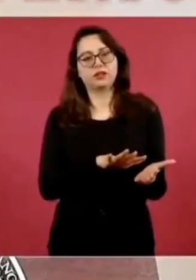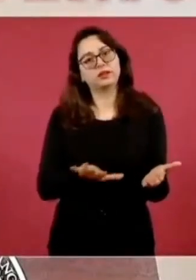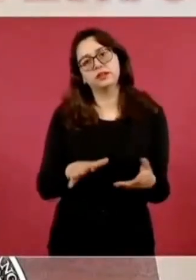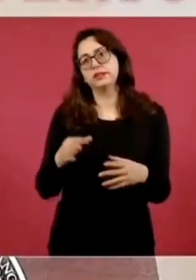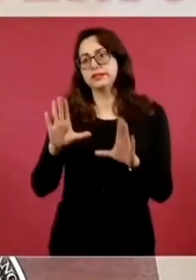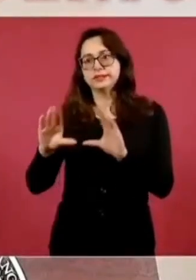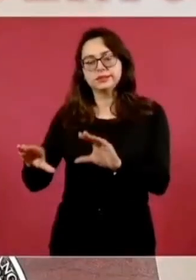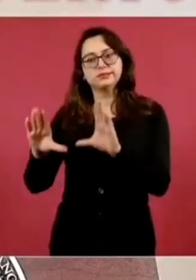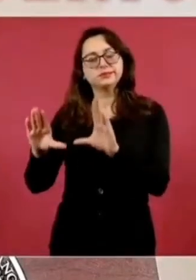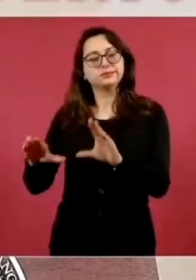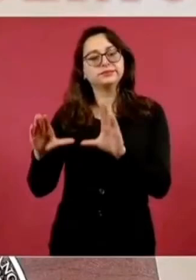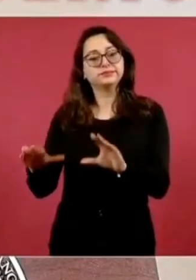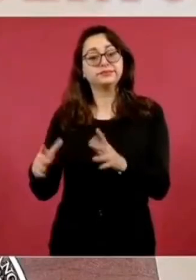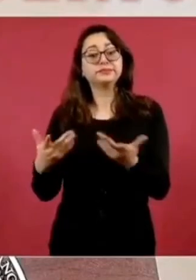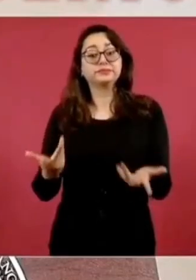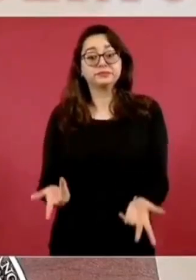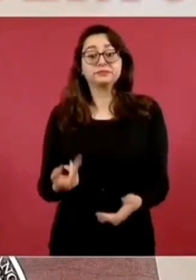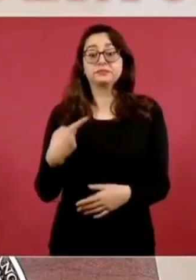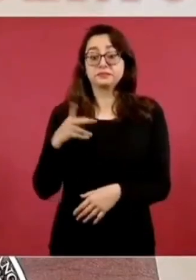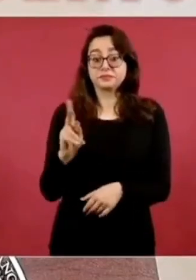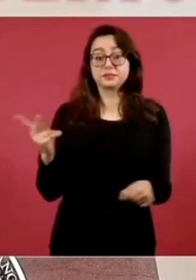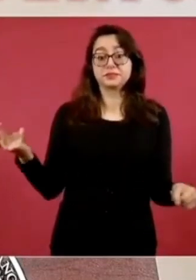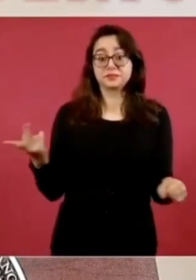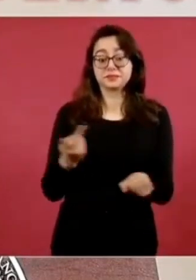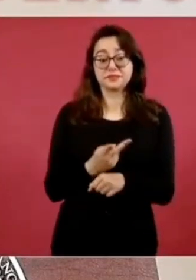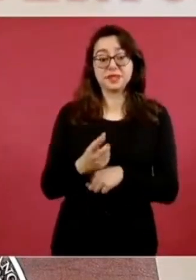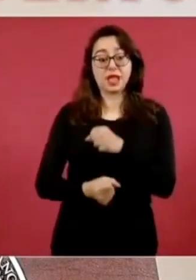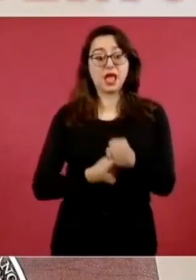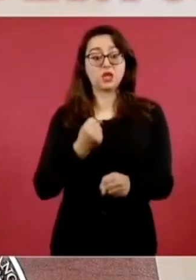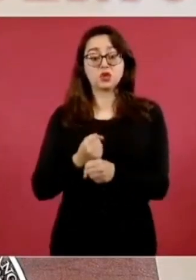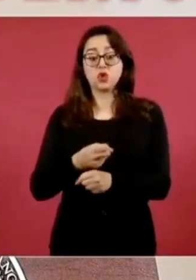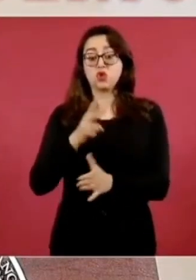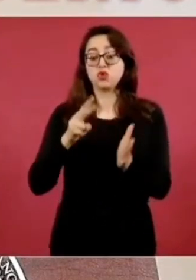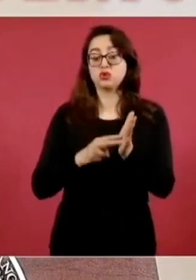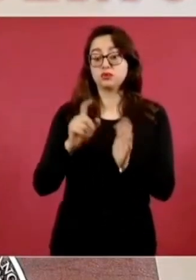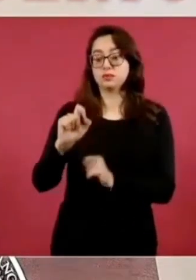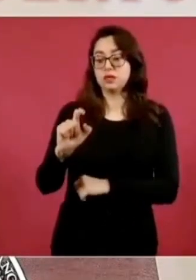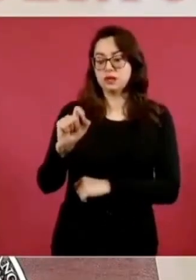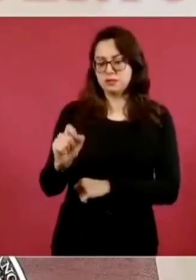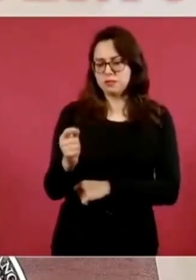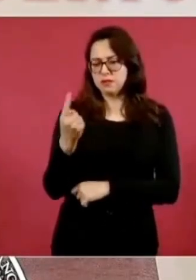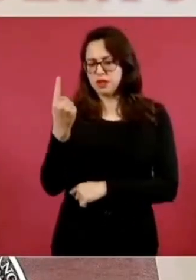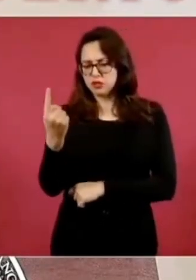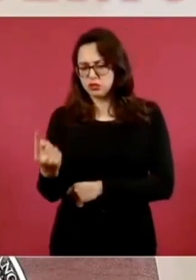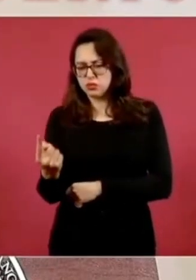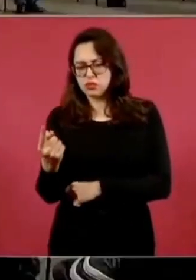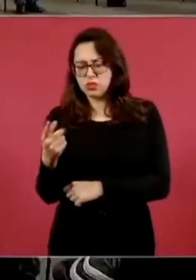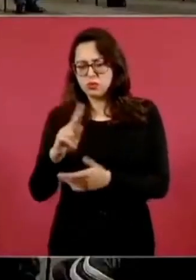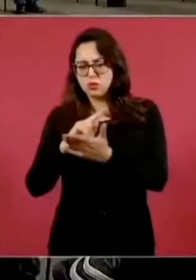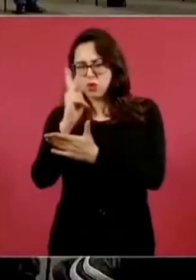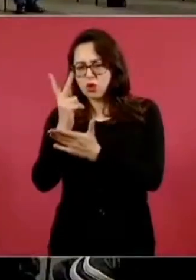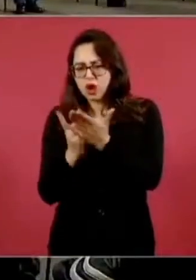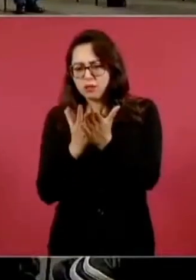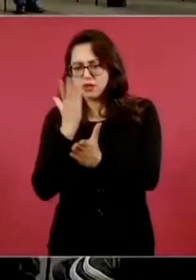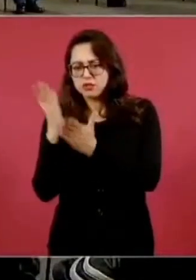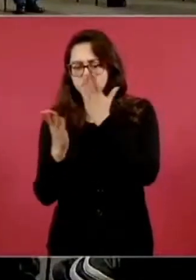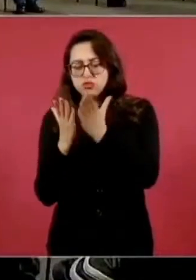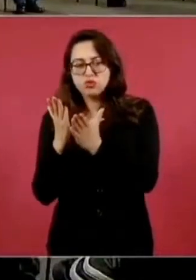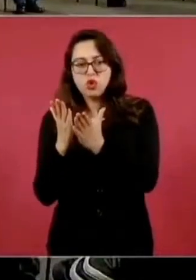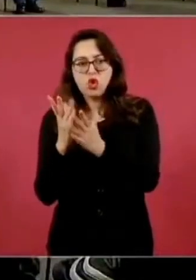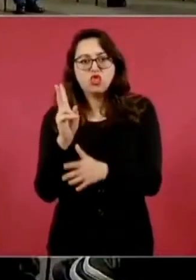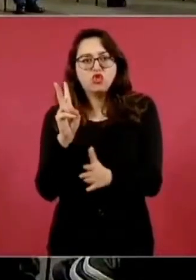en el año 2021 teníamos niñas, niños y adolescentes que estaban estudiando con el programa 2011, otros con el del